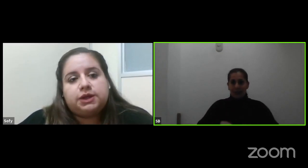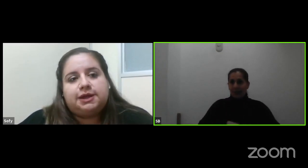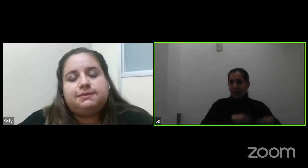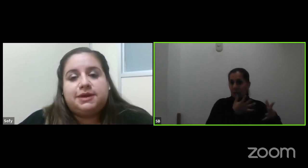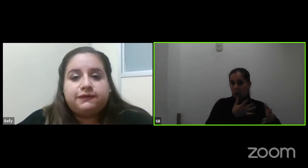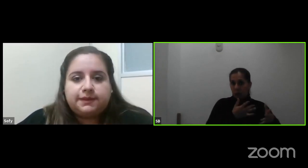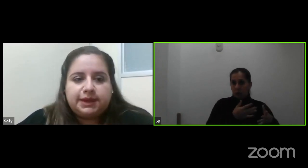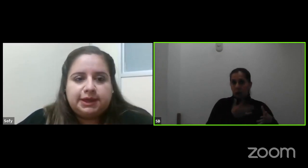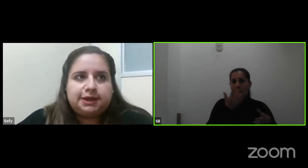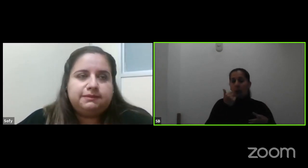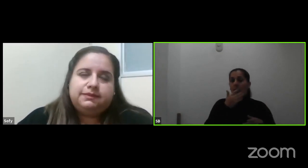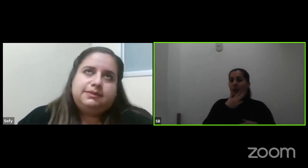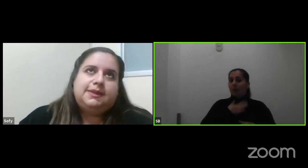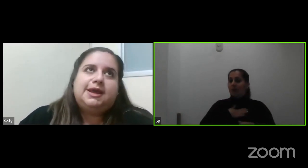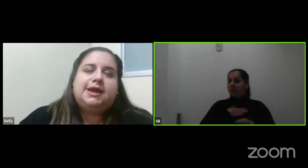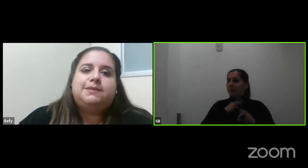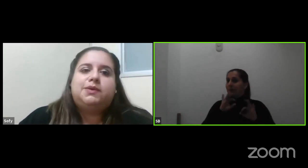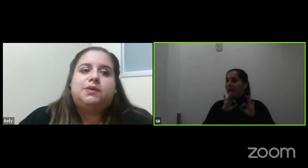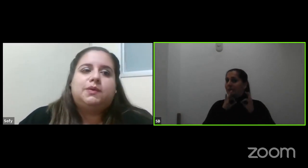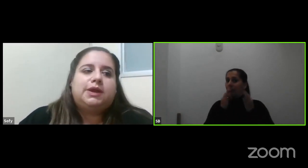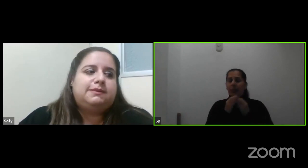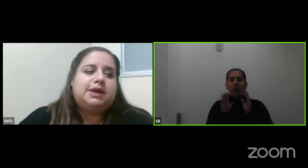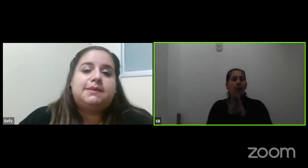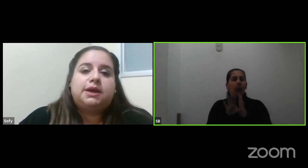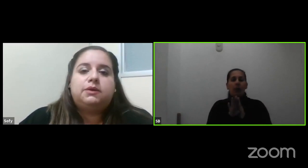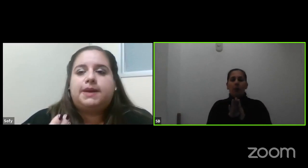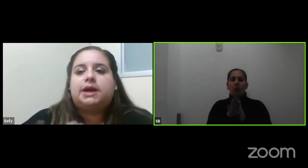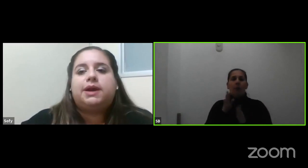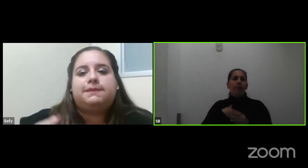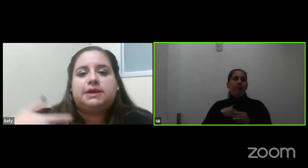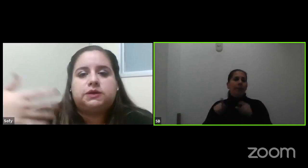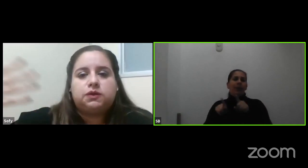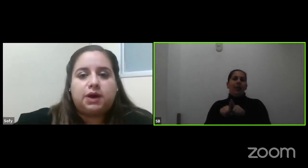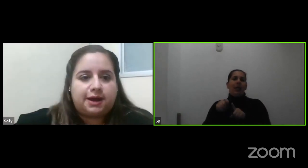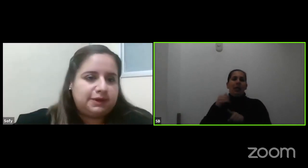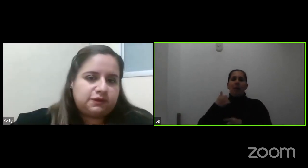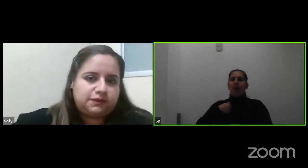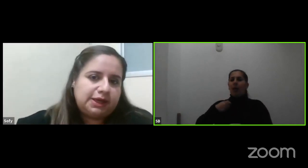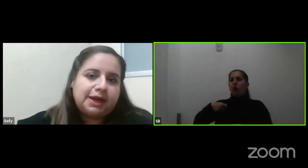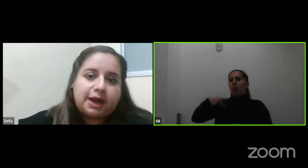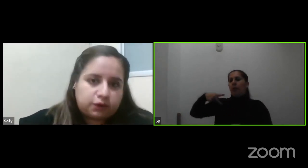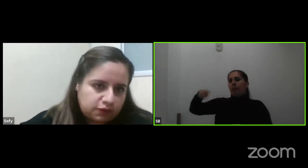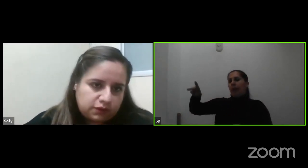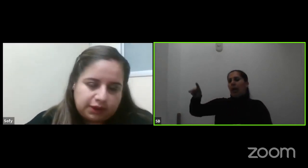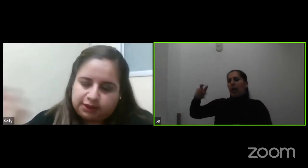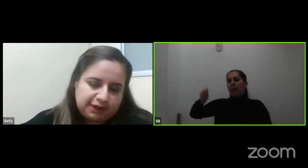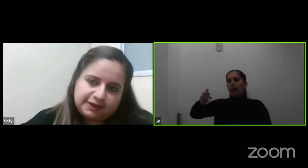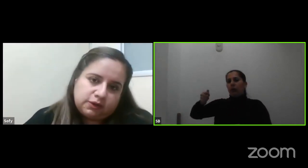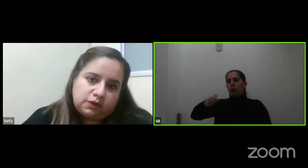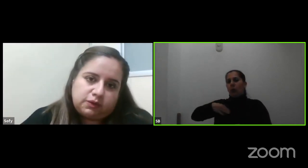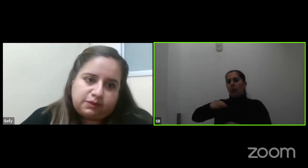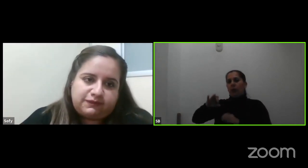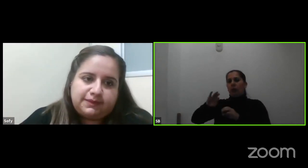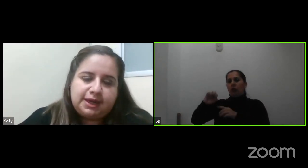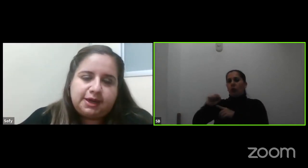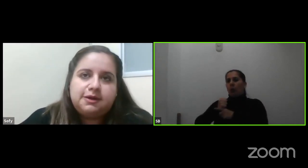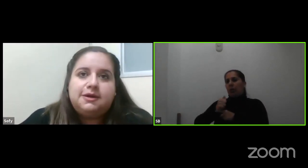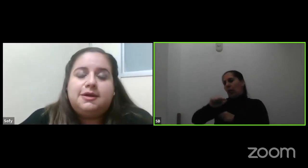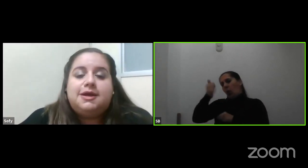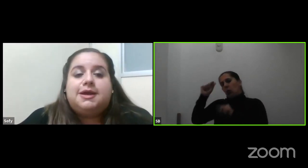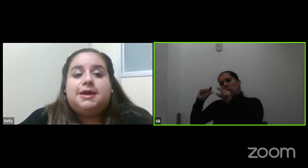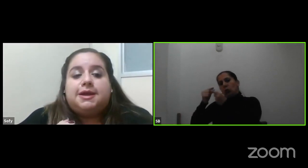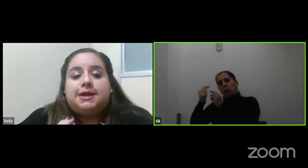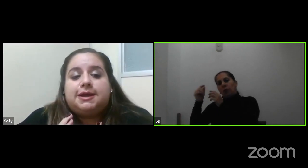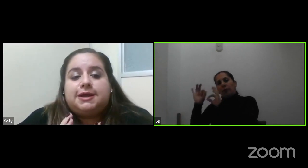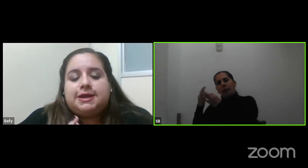y eso es porque mi familia ejemplo mi hermano paga una pensión a mi sobrina que está en otro grupo familiar